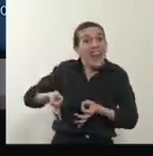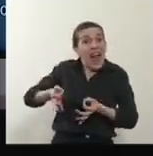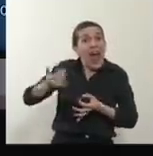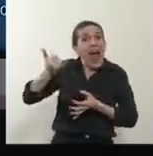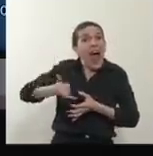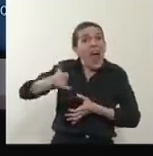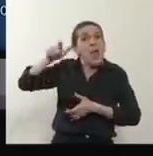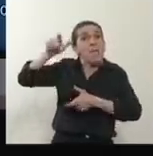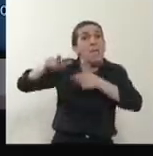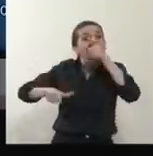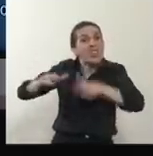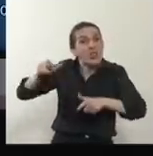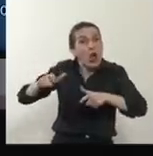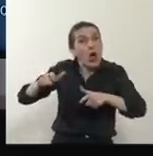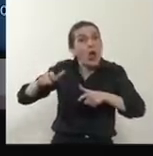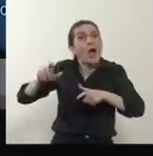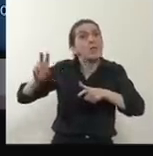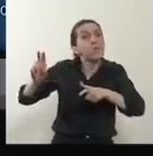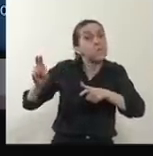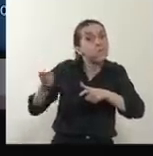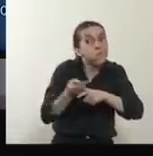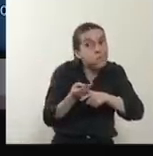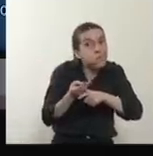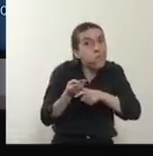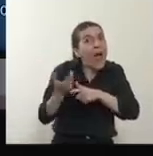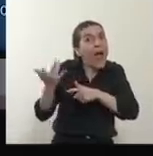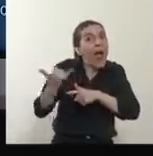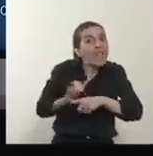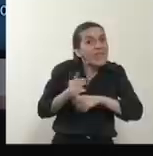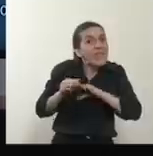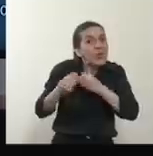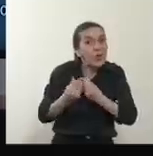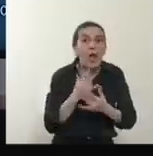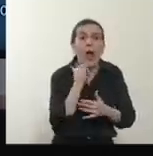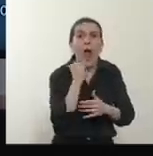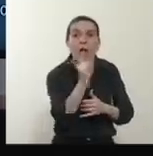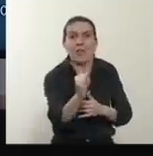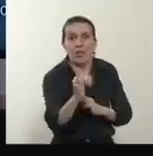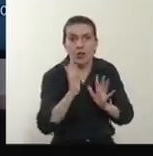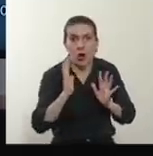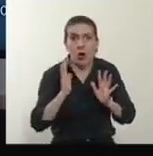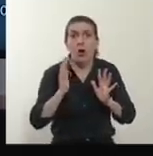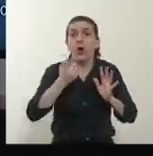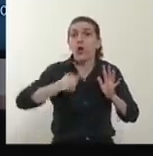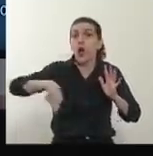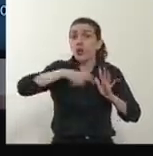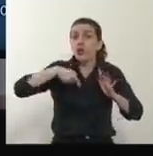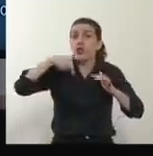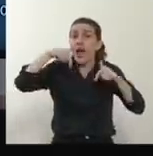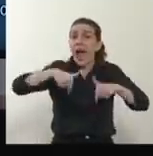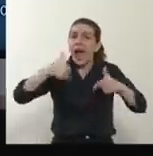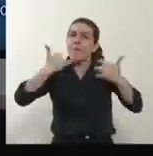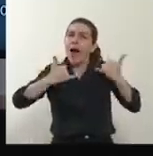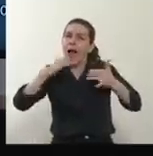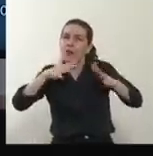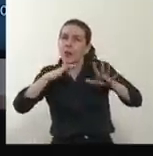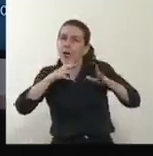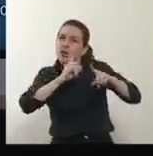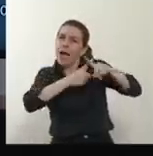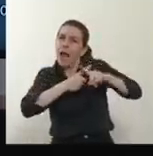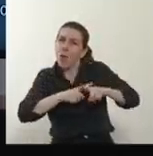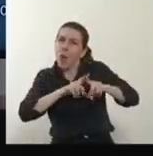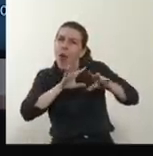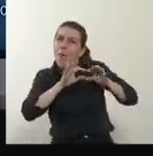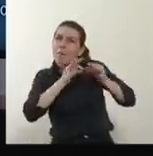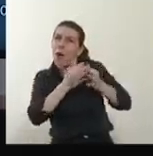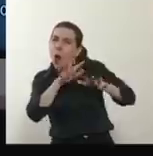fallecidos. Y cuando los conocemos, los informamos. La realidad es que nosotros tenemos hoy en día un promedio cercano a los 80